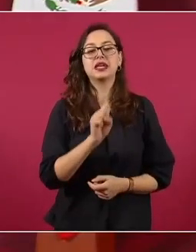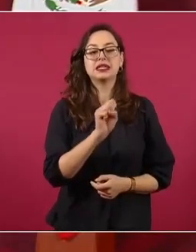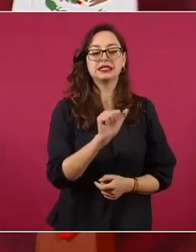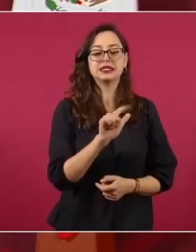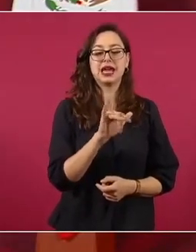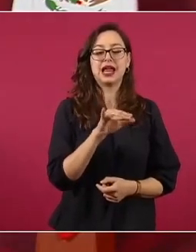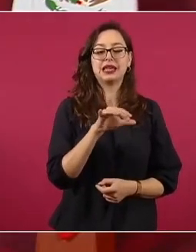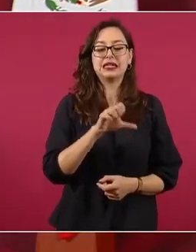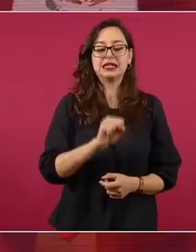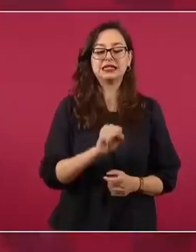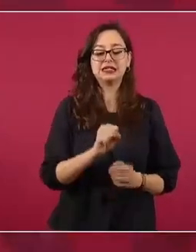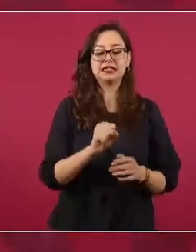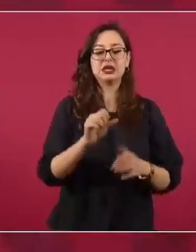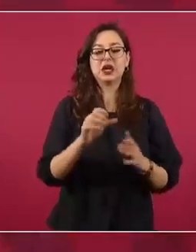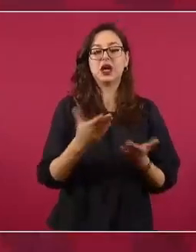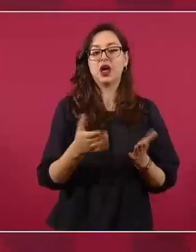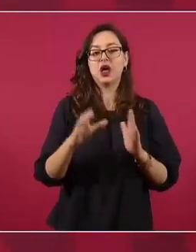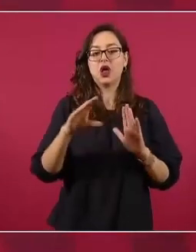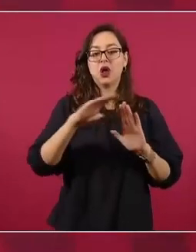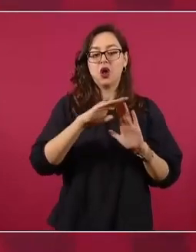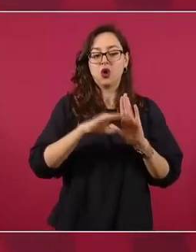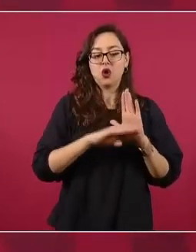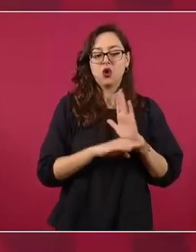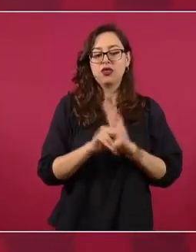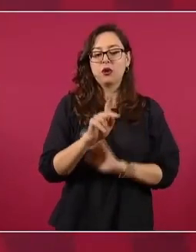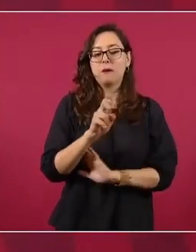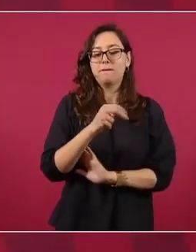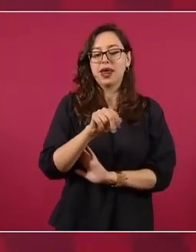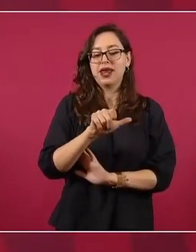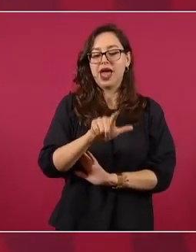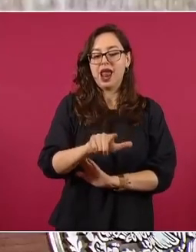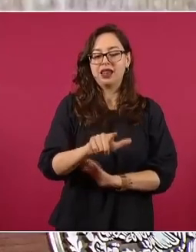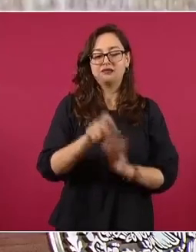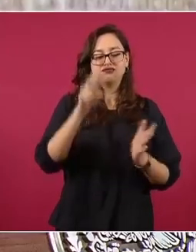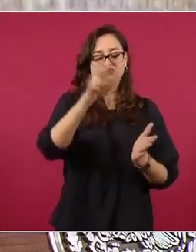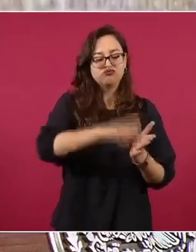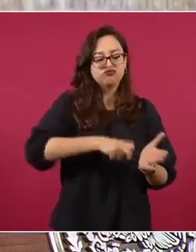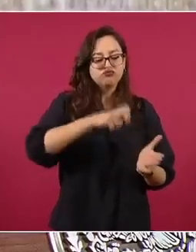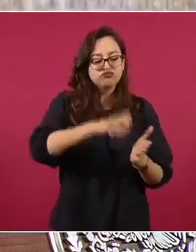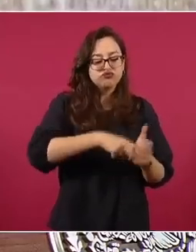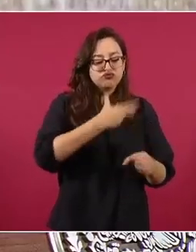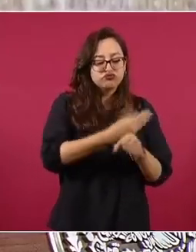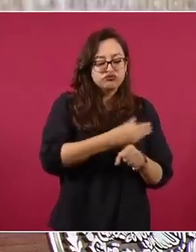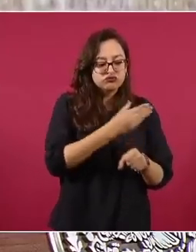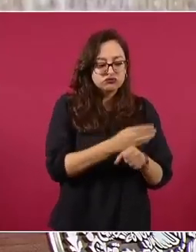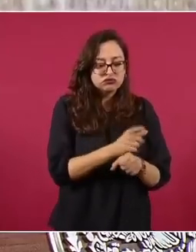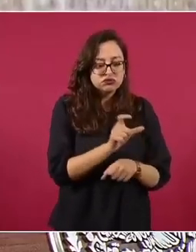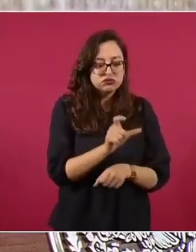fue una ocurrencia, una casualidad?